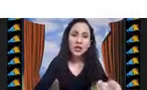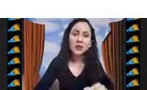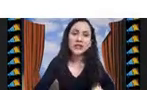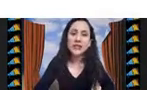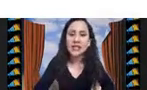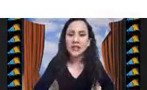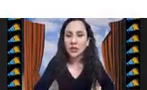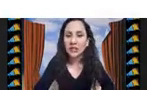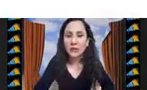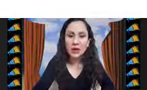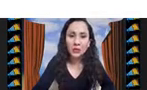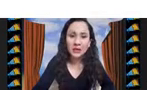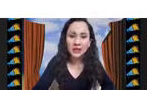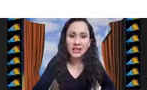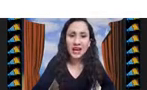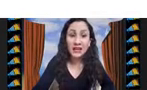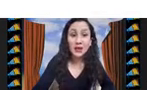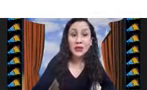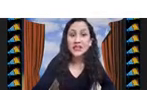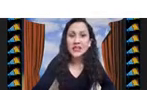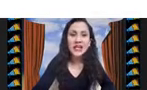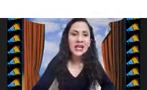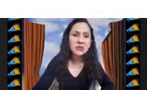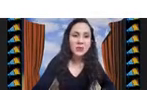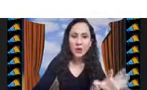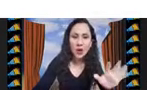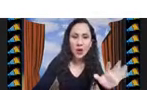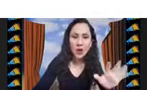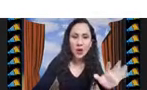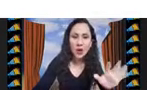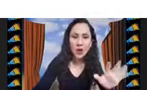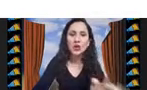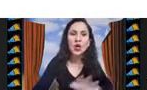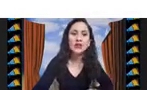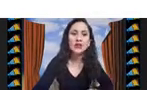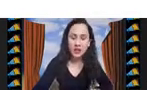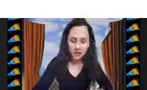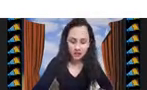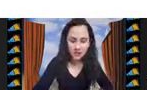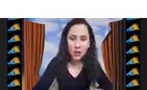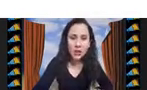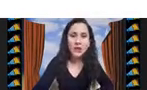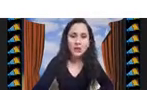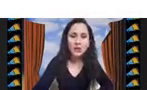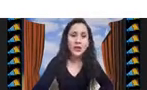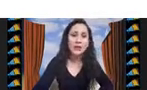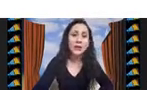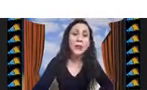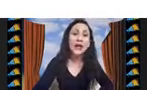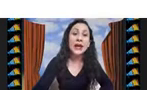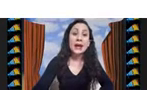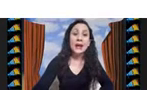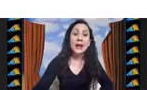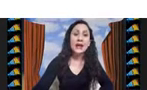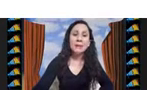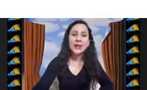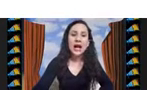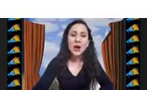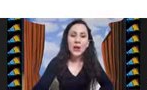Estas son algunas de las razones para utilizar heurísticas, pero a grandes rasgos es lo que mencionaba, ¿no?